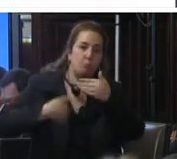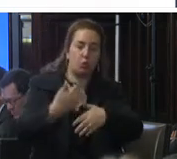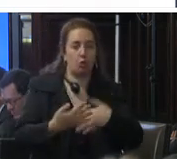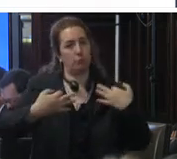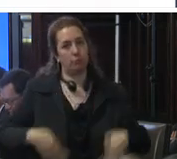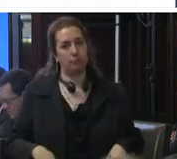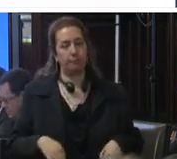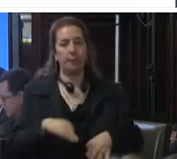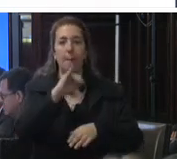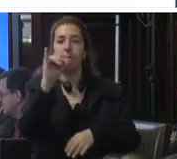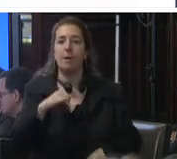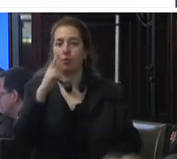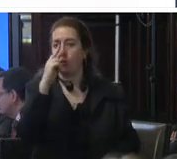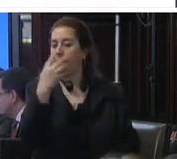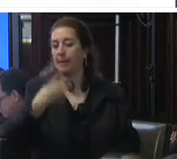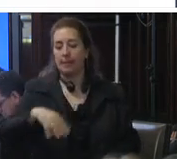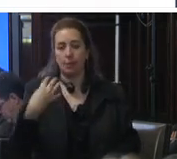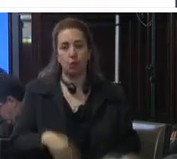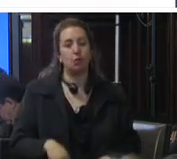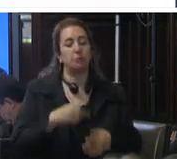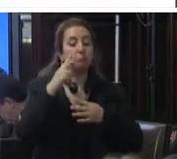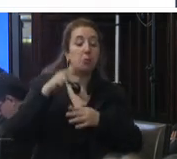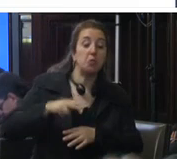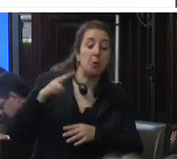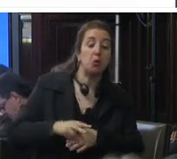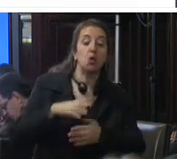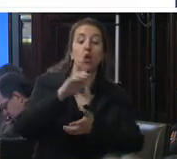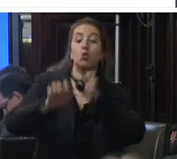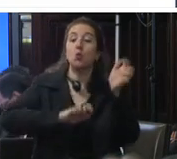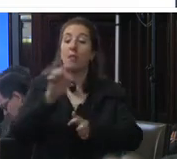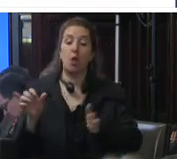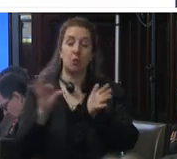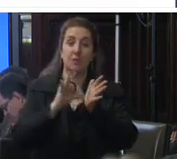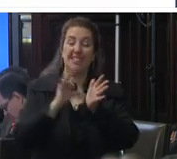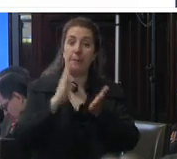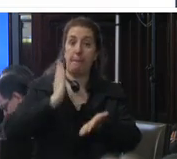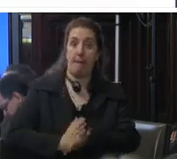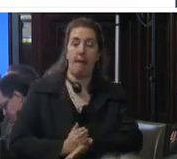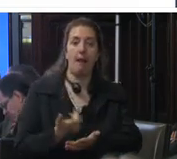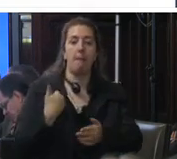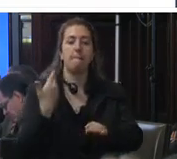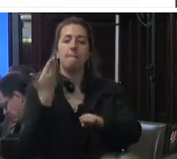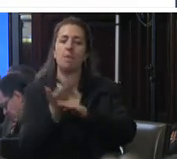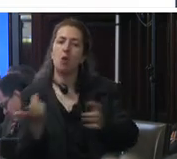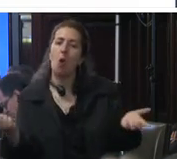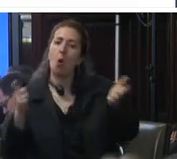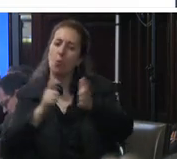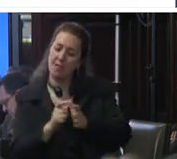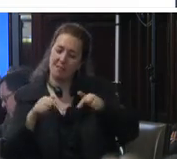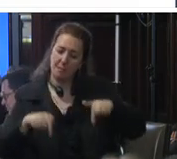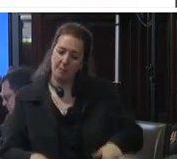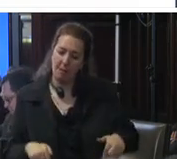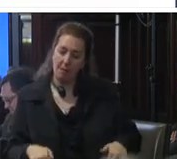2014 el observatorio ciudadano del sistema penal del que formamos parte solicitó la audiencia temática ante esta honorable comisión